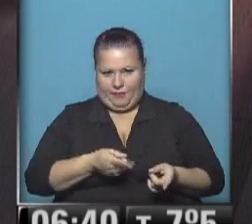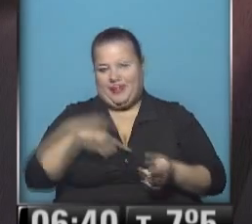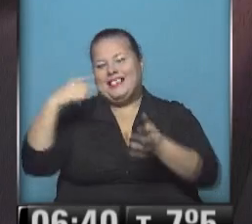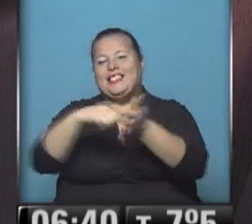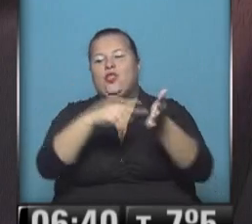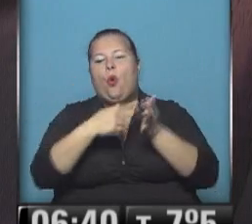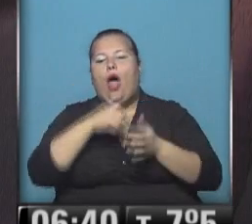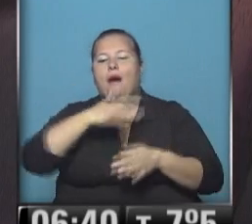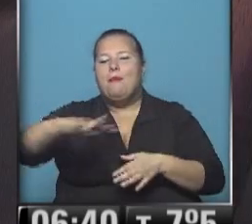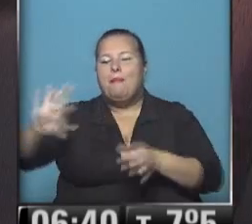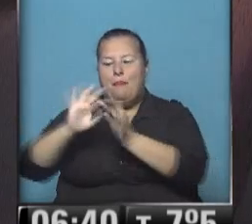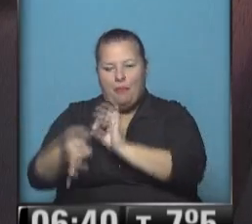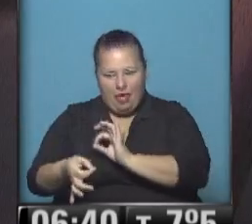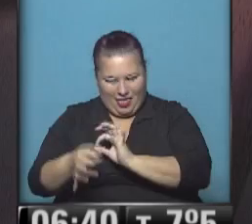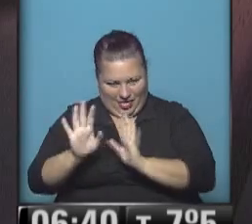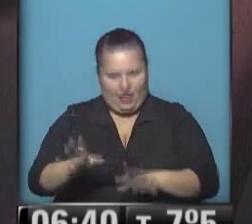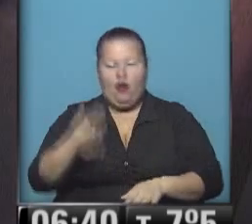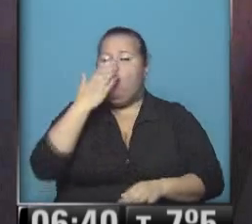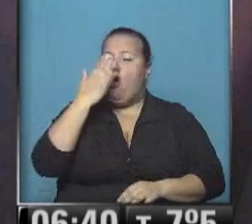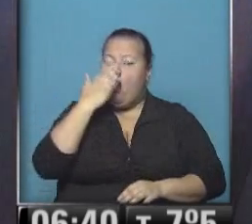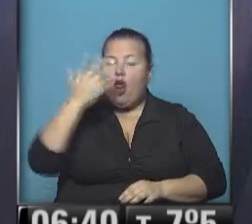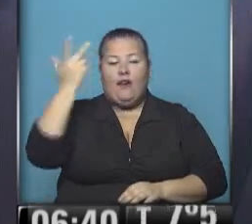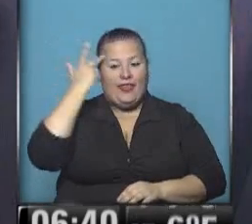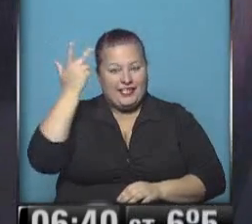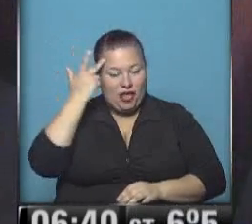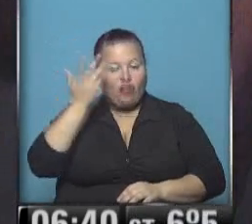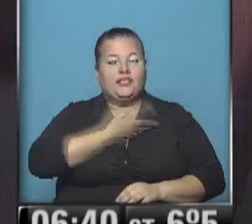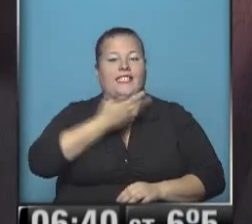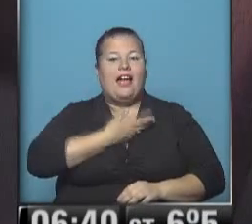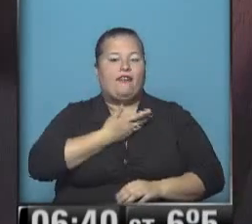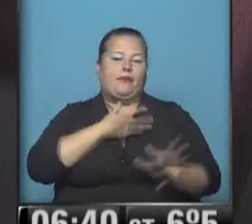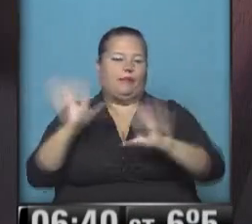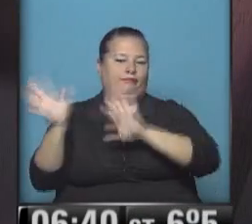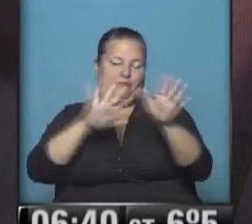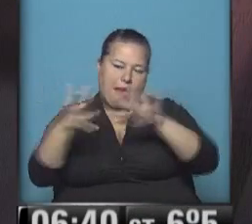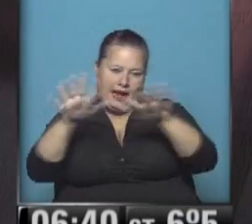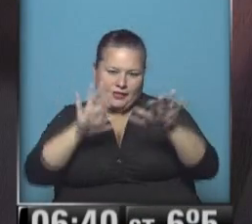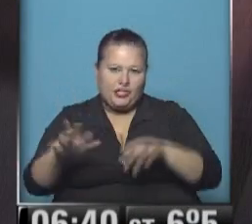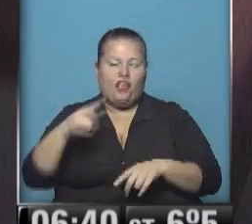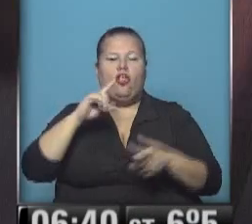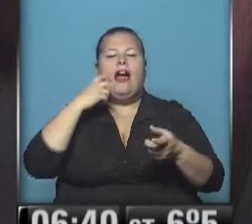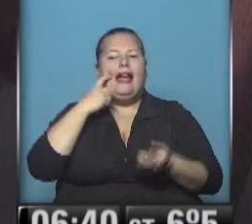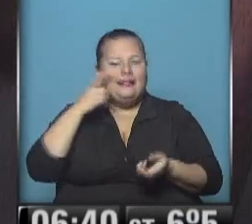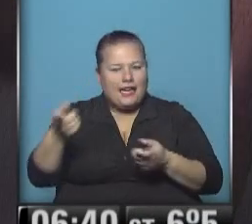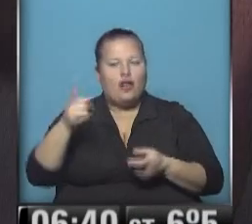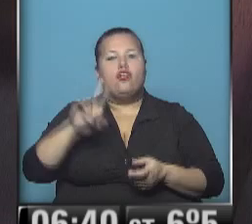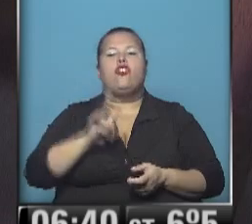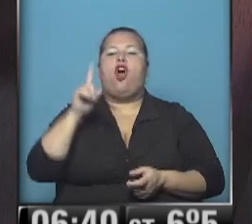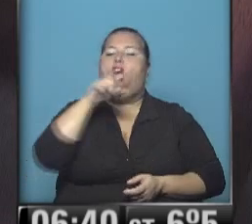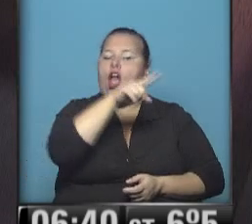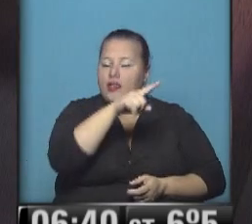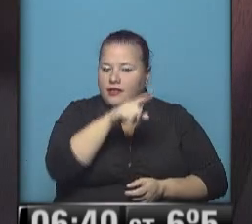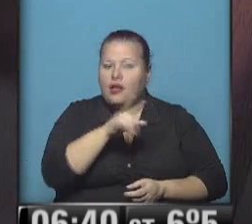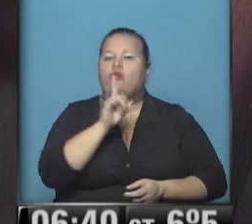ciudades en la costa, ¿no? Bueno, Córdoba, 18, Santa Fe, ahí parejito, también con Entre Ríos, Noroeste,